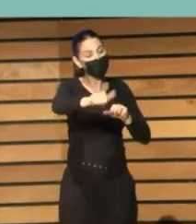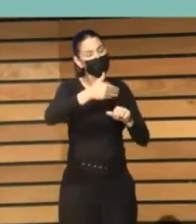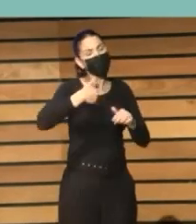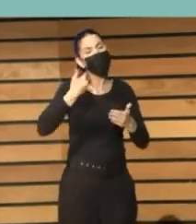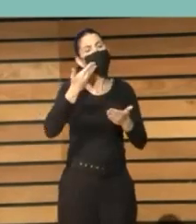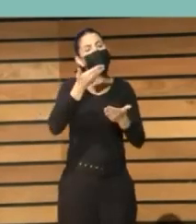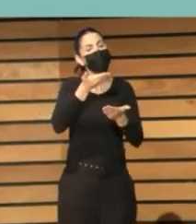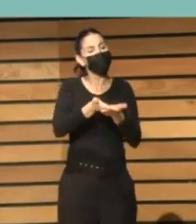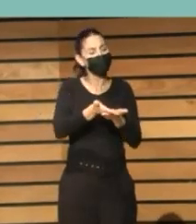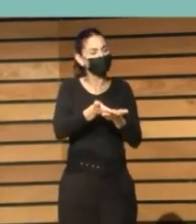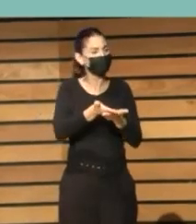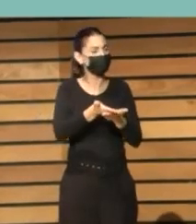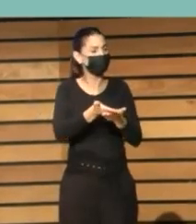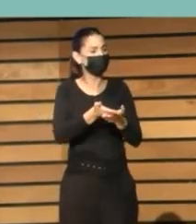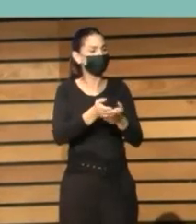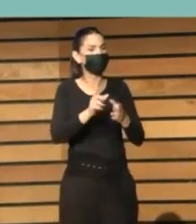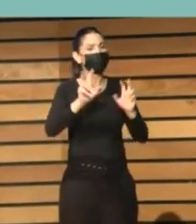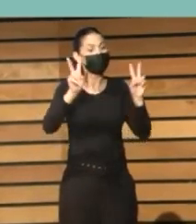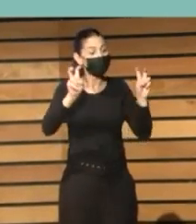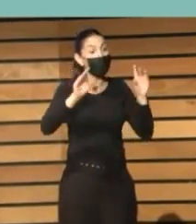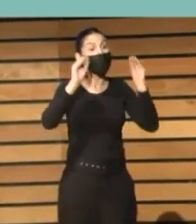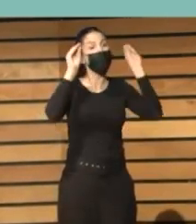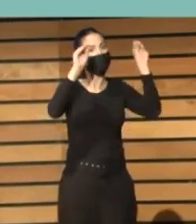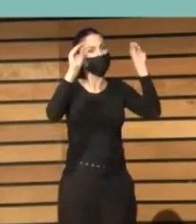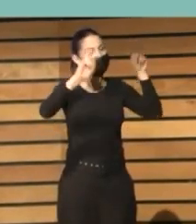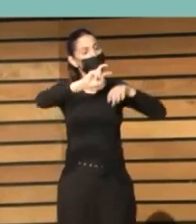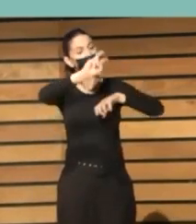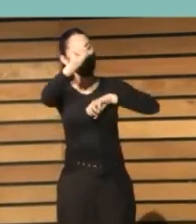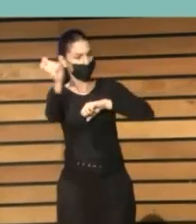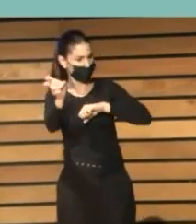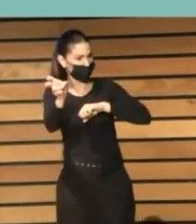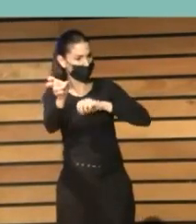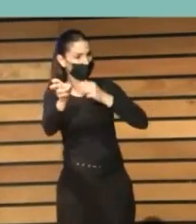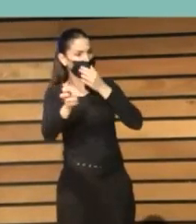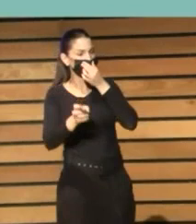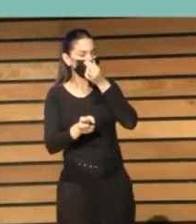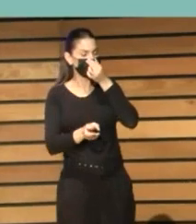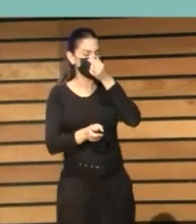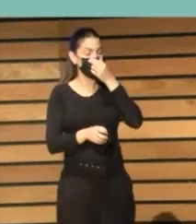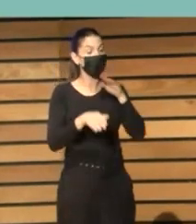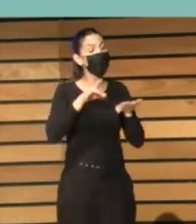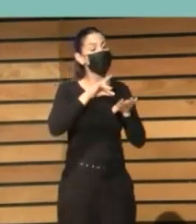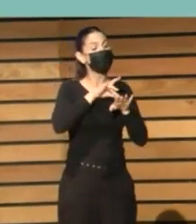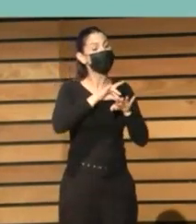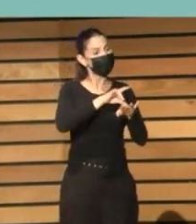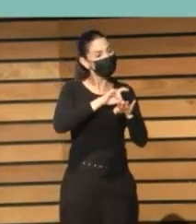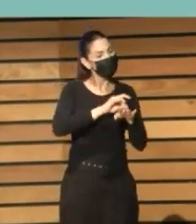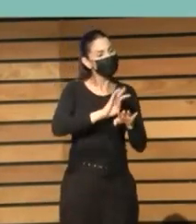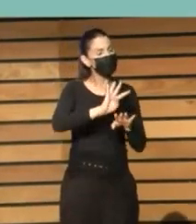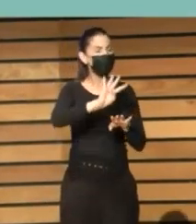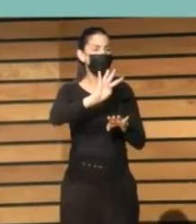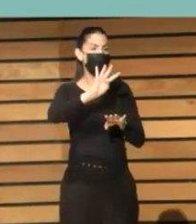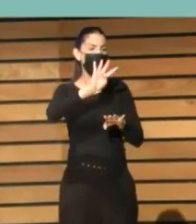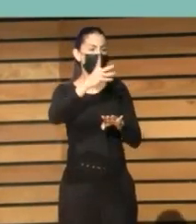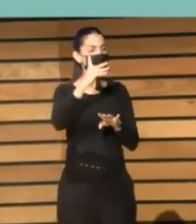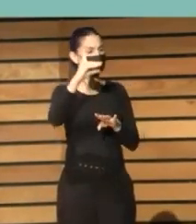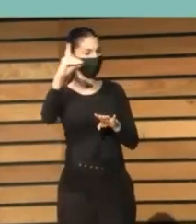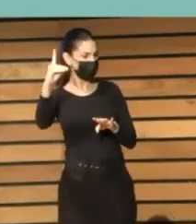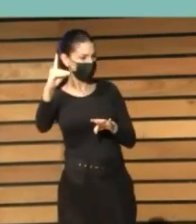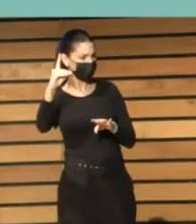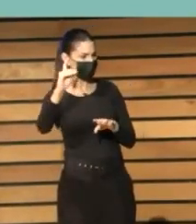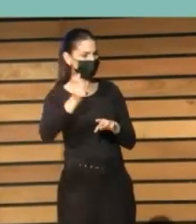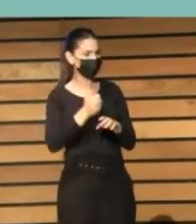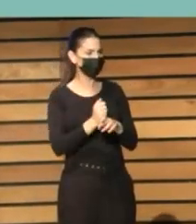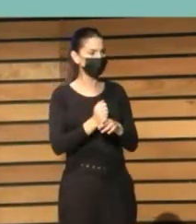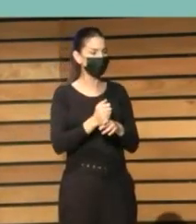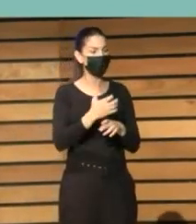un conjunto de formaciones, actuaciones de formación y de servicios en cuatro dimensiones. Habría un conjunto de